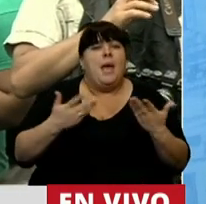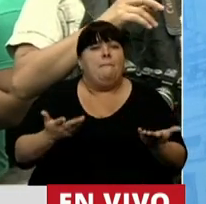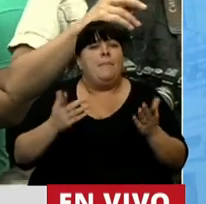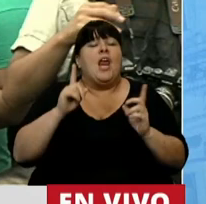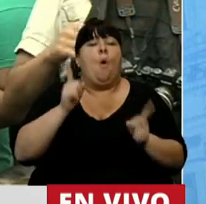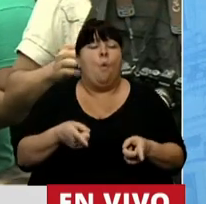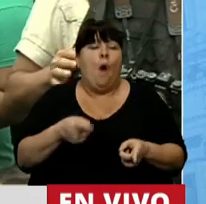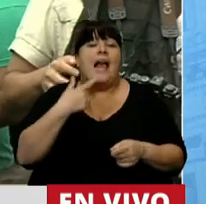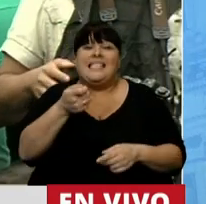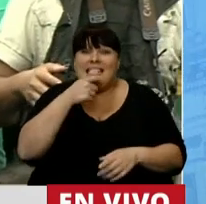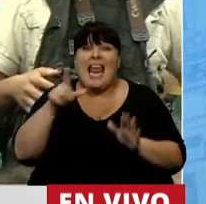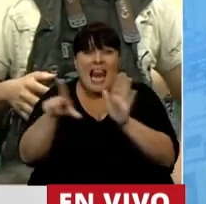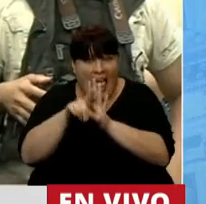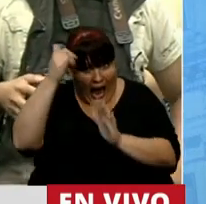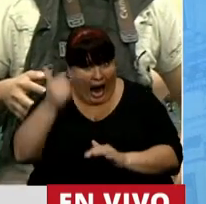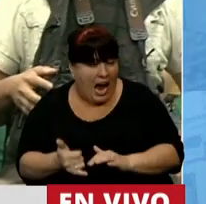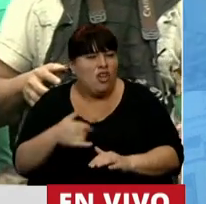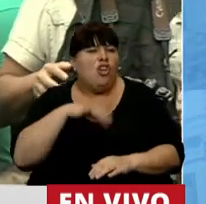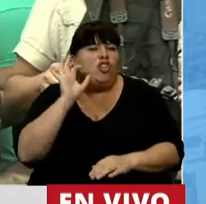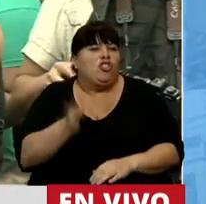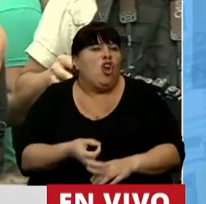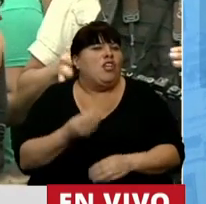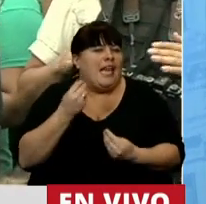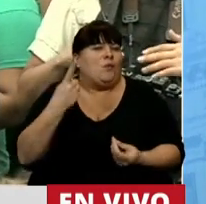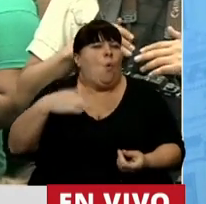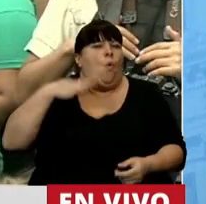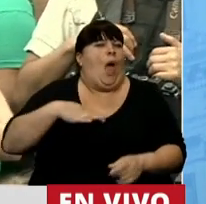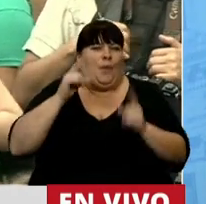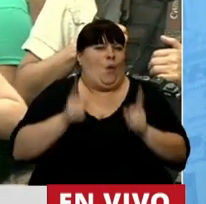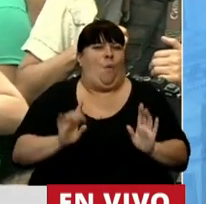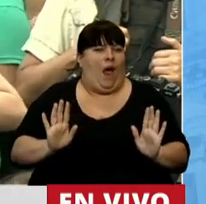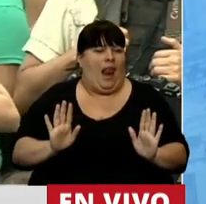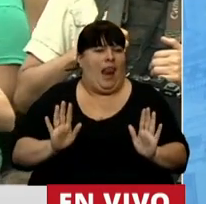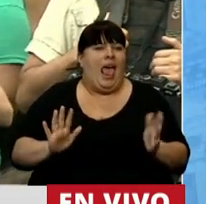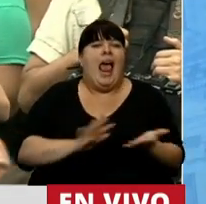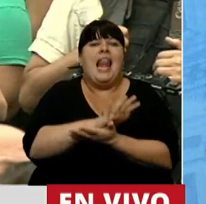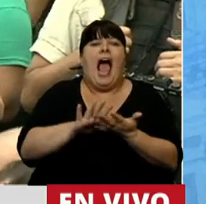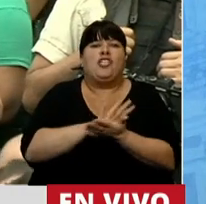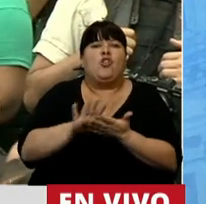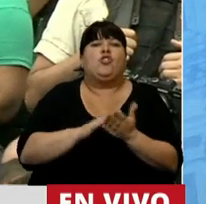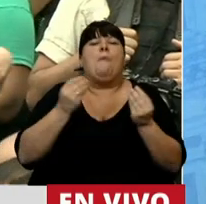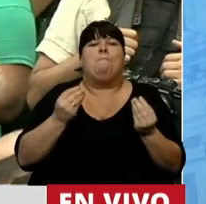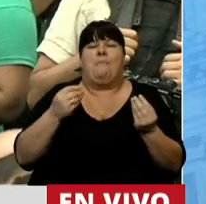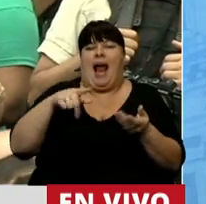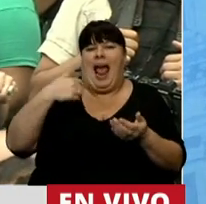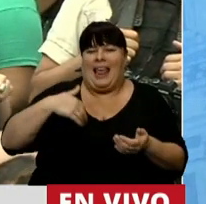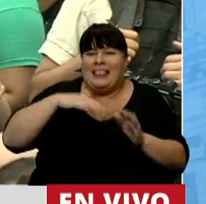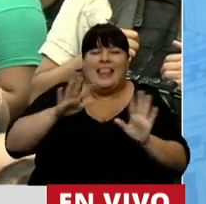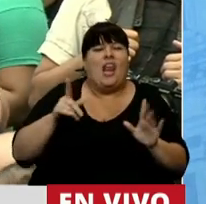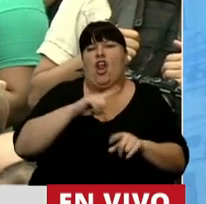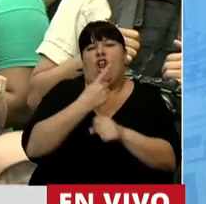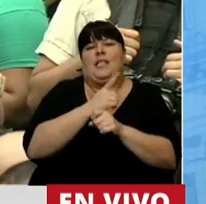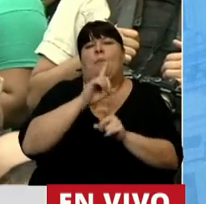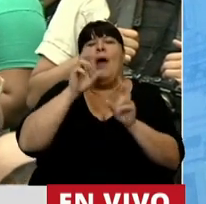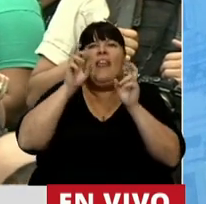aunque se lo legitime, sabemos que se trata de una vida. La solución para la decadencia argentina no puede ser